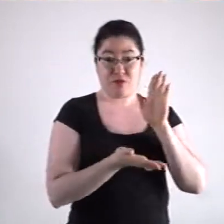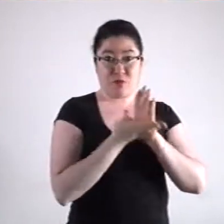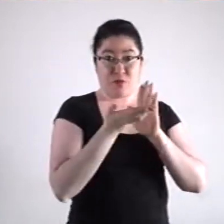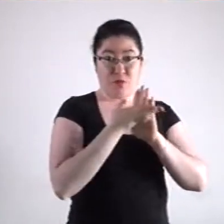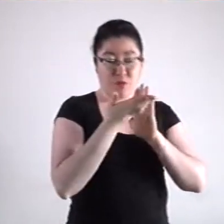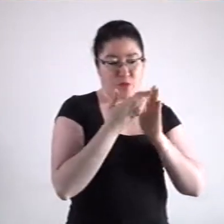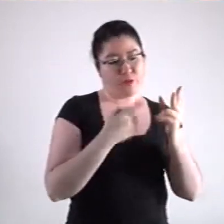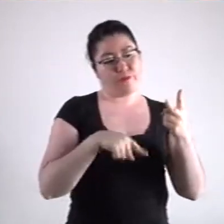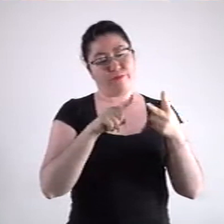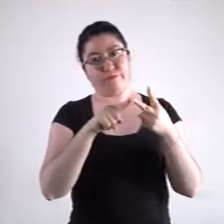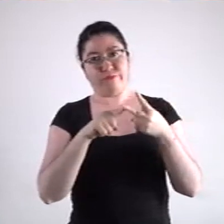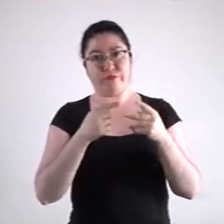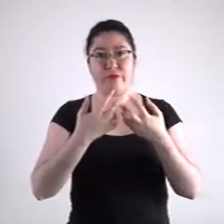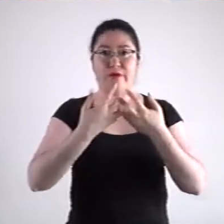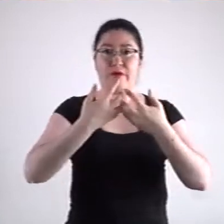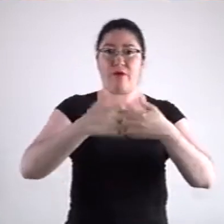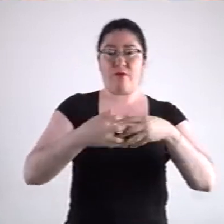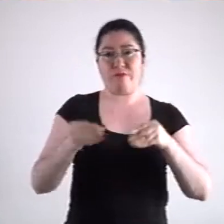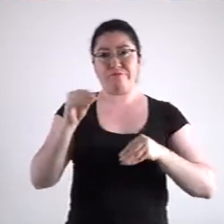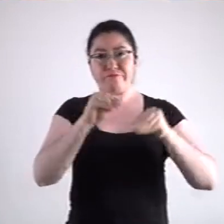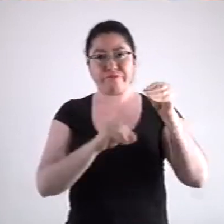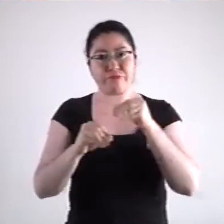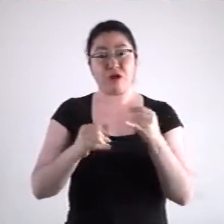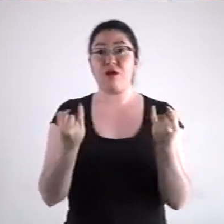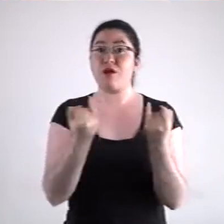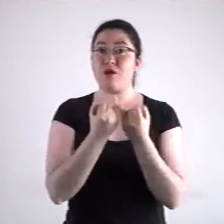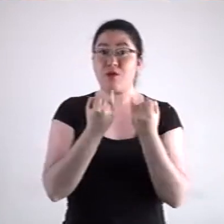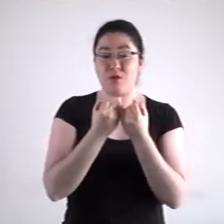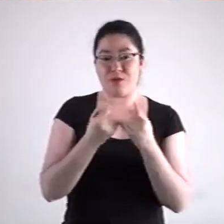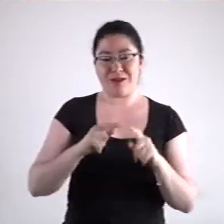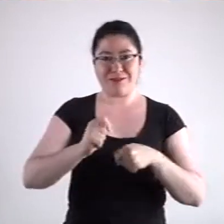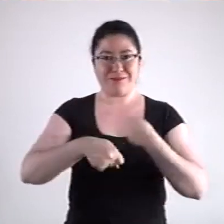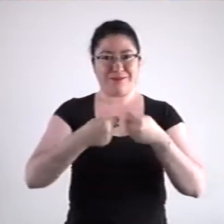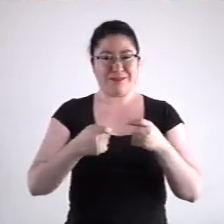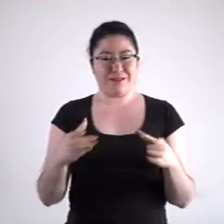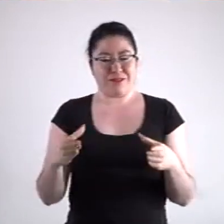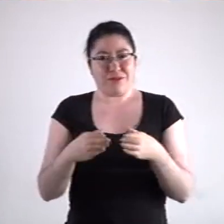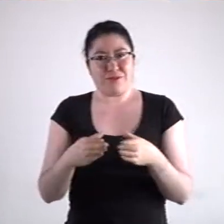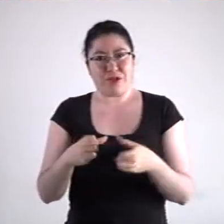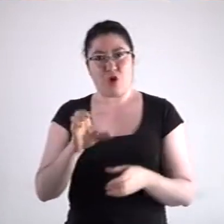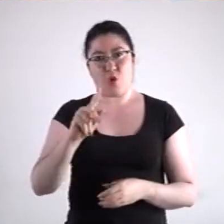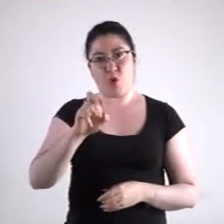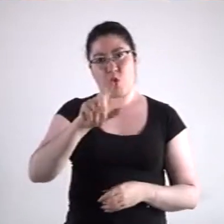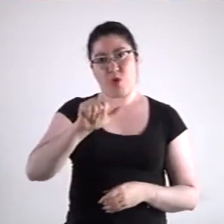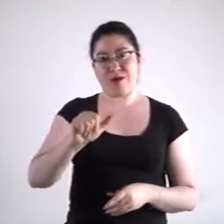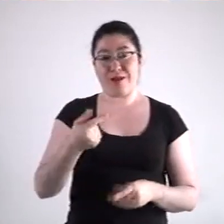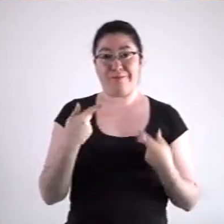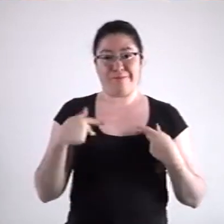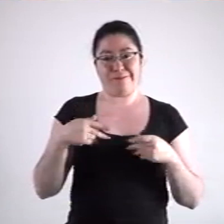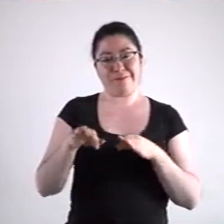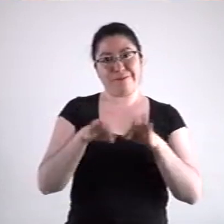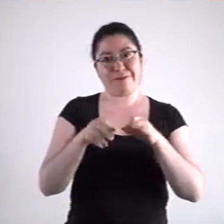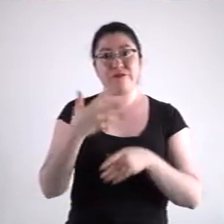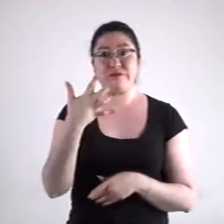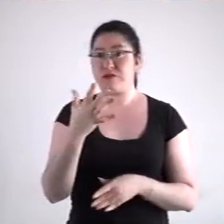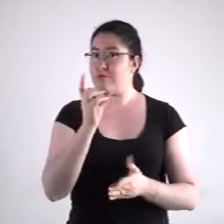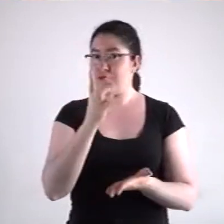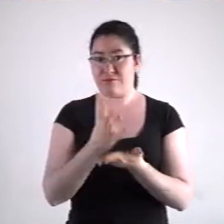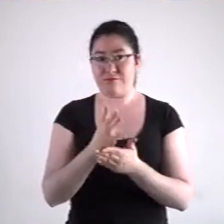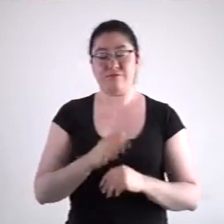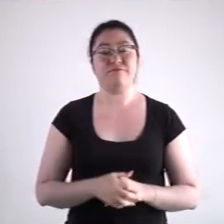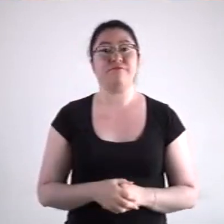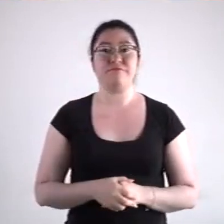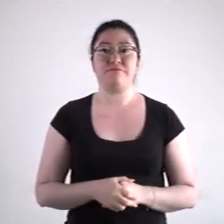más construcción, industria manufacturera, así como las pequeñas tienditas de colonia menores a 5